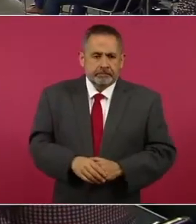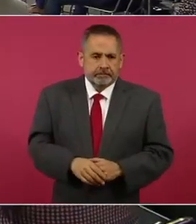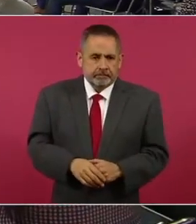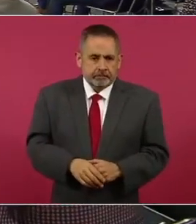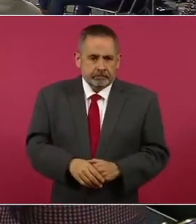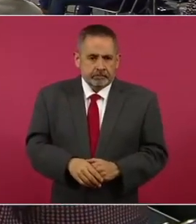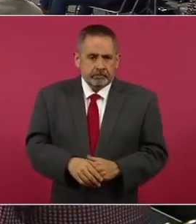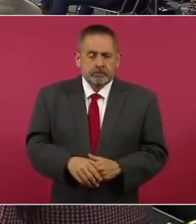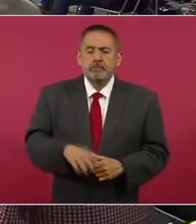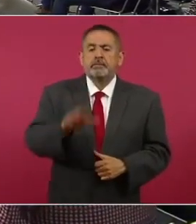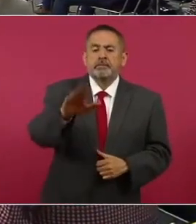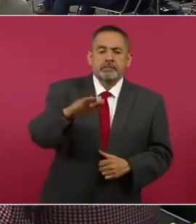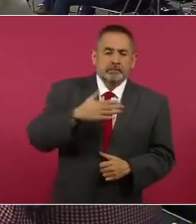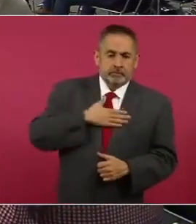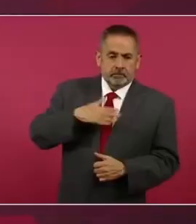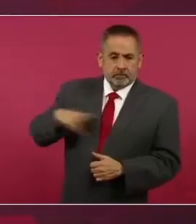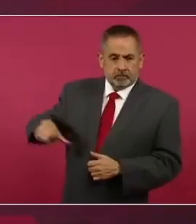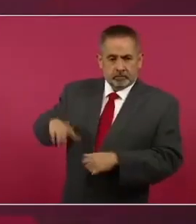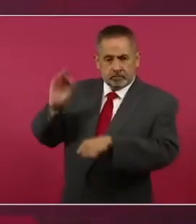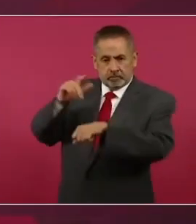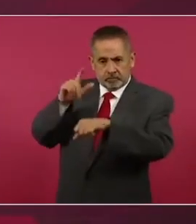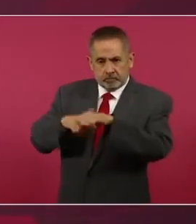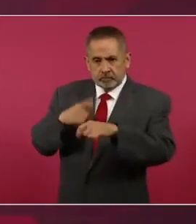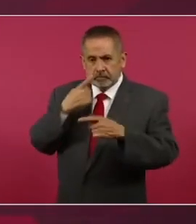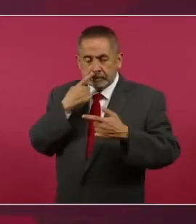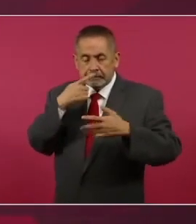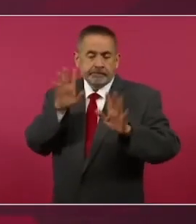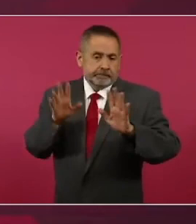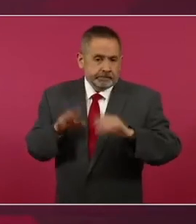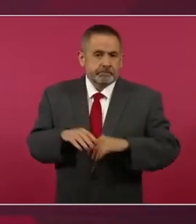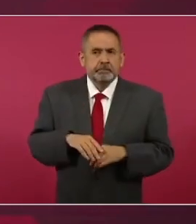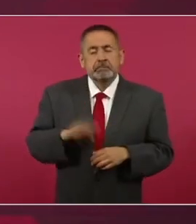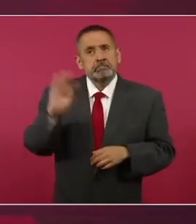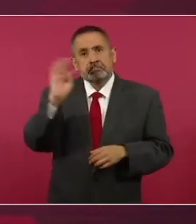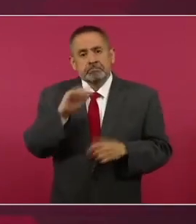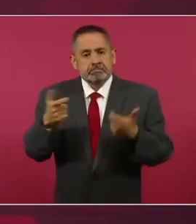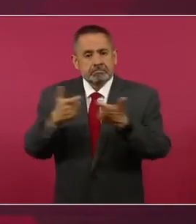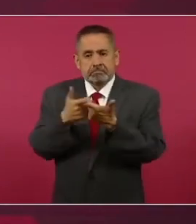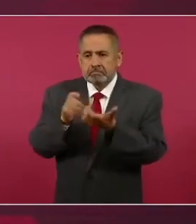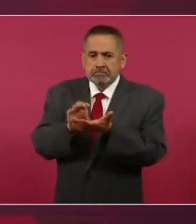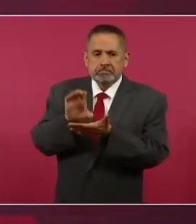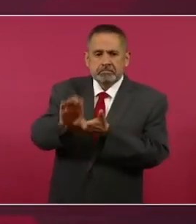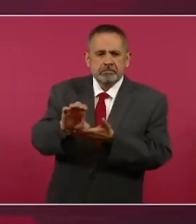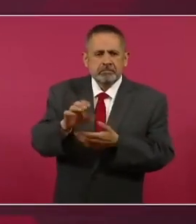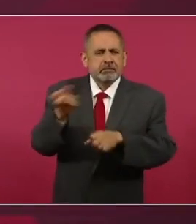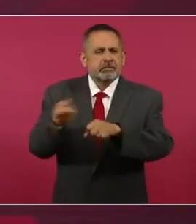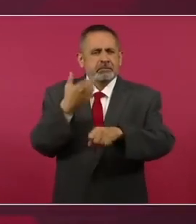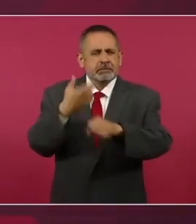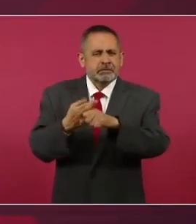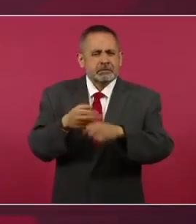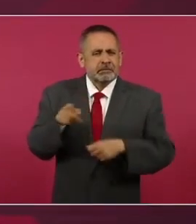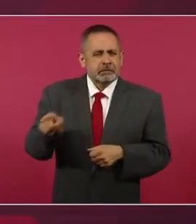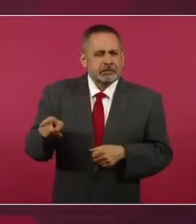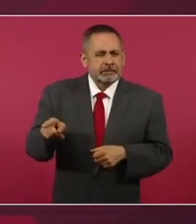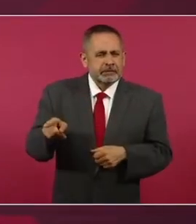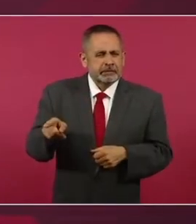corresponde al gobierno federal, a lo mejor es inversión de la Secretaría de Desarrollo